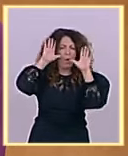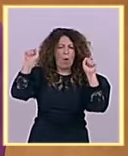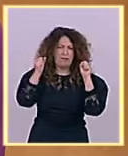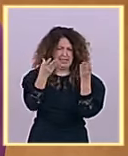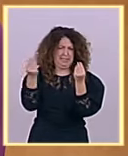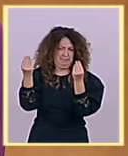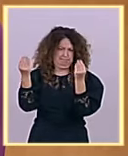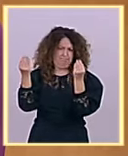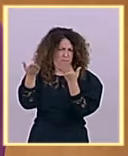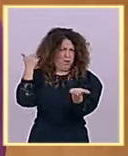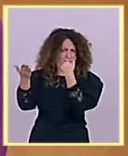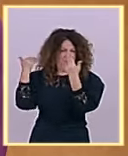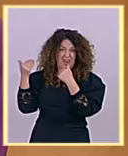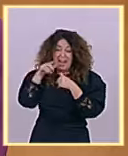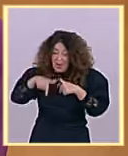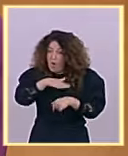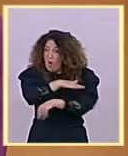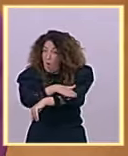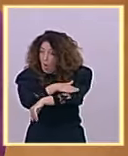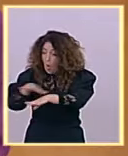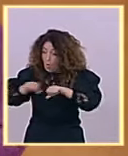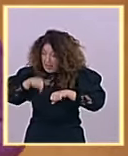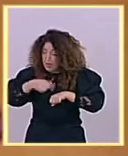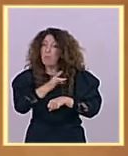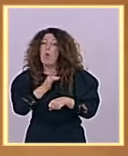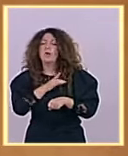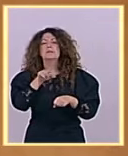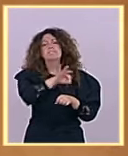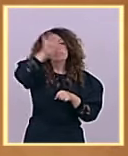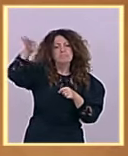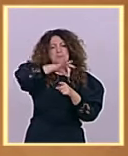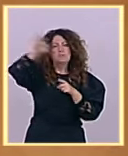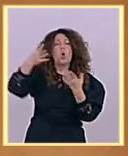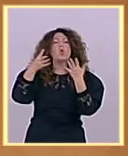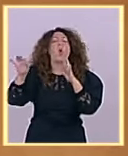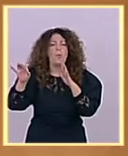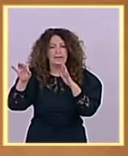90 agentes más de los que se encontró en el año 2017.